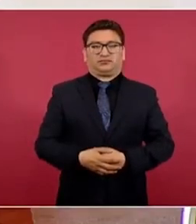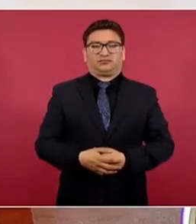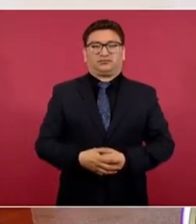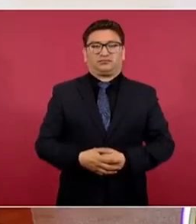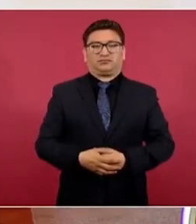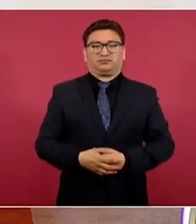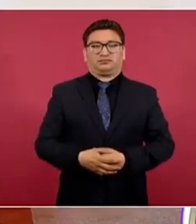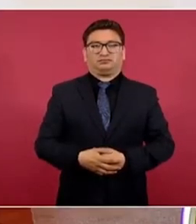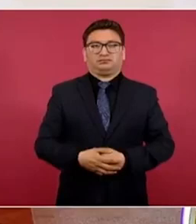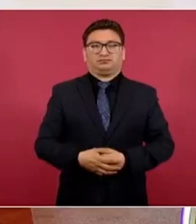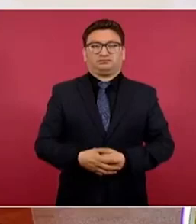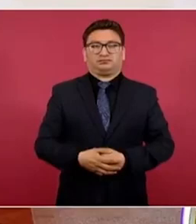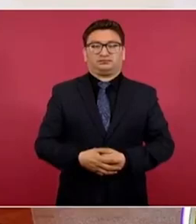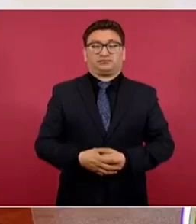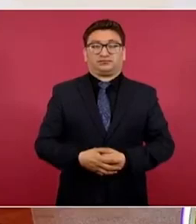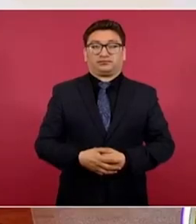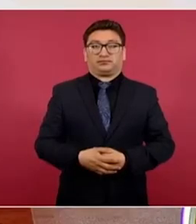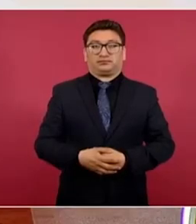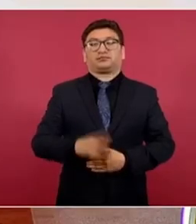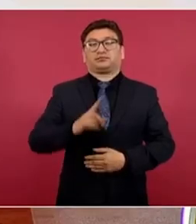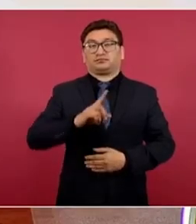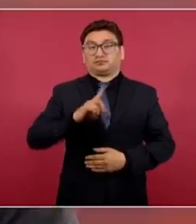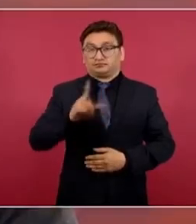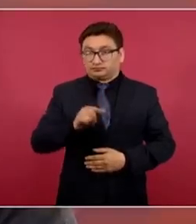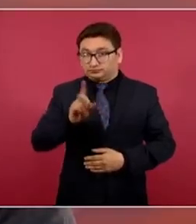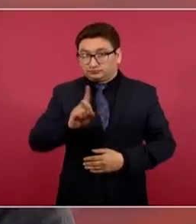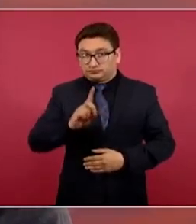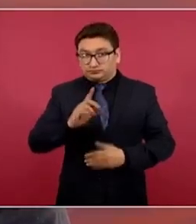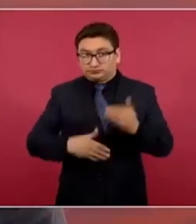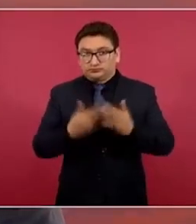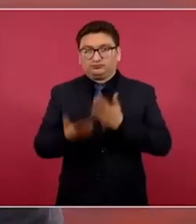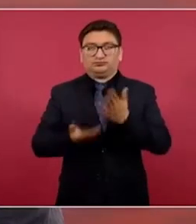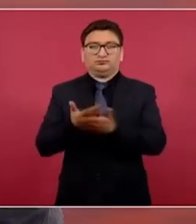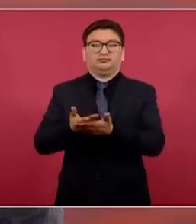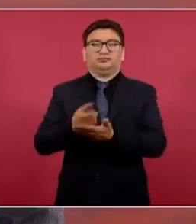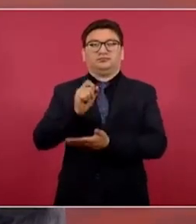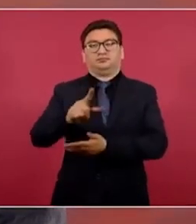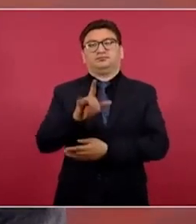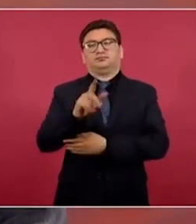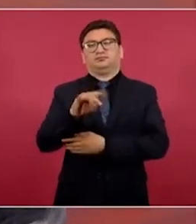entra la iniciativa del litio.